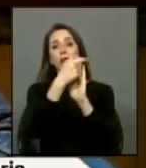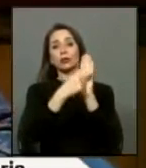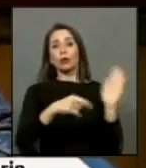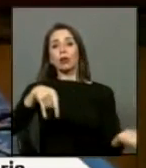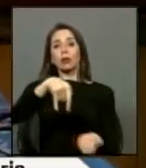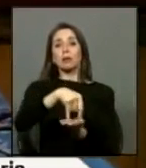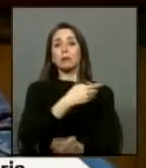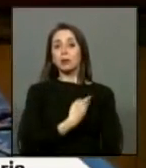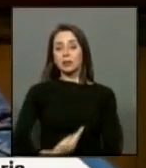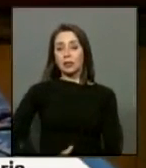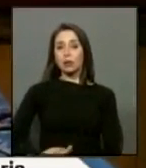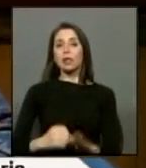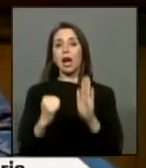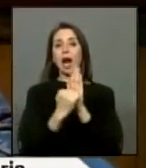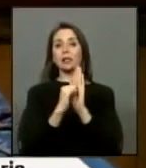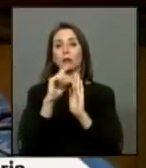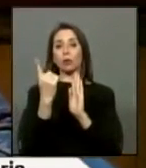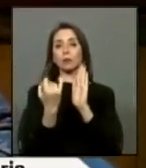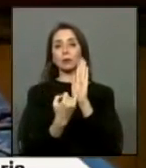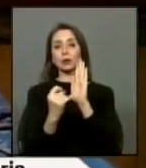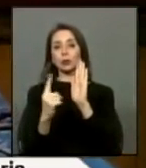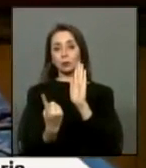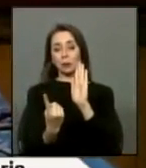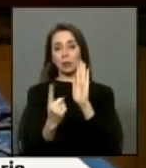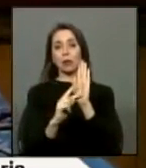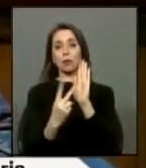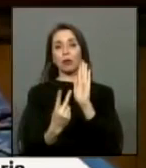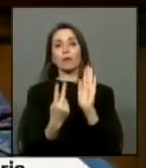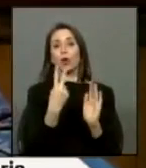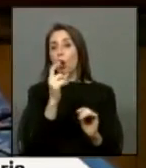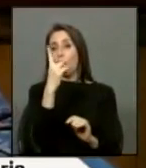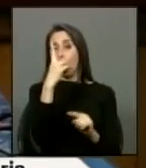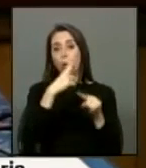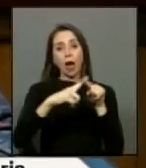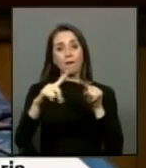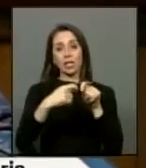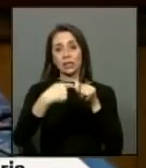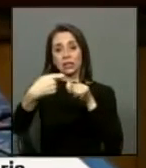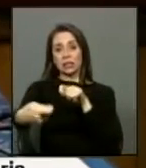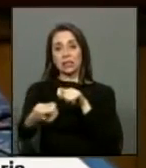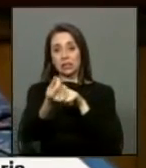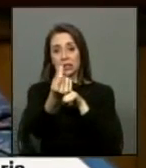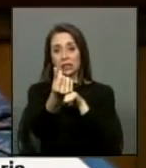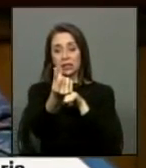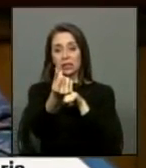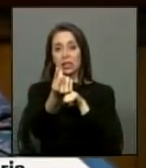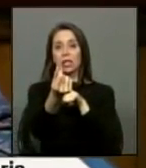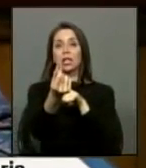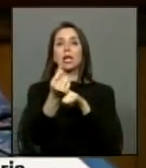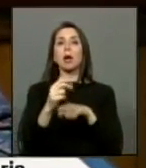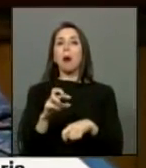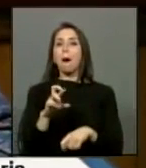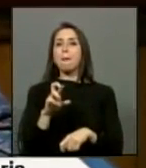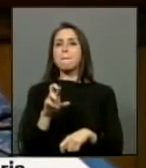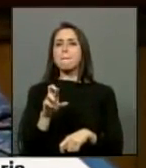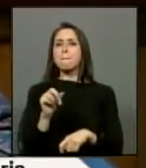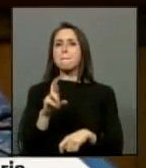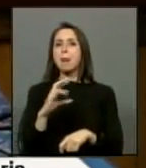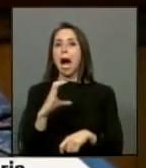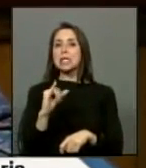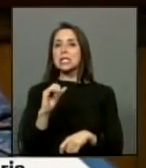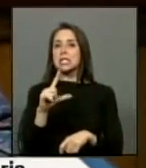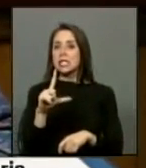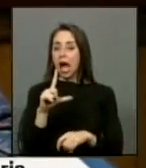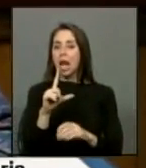específicamente el artículo primero, inciso primero, en el sentido de que el aporte único que se estipula es de carácter parcial, toda vez que, según los